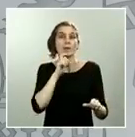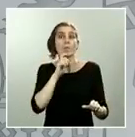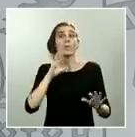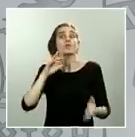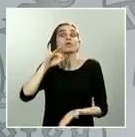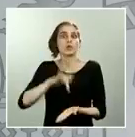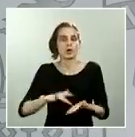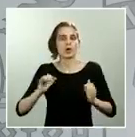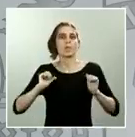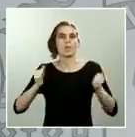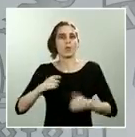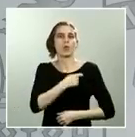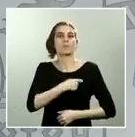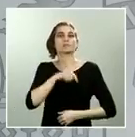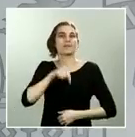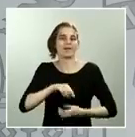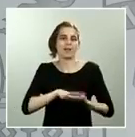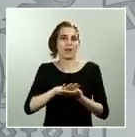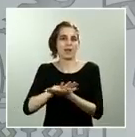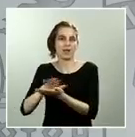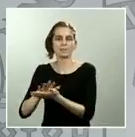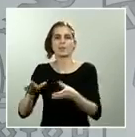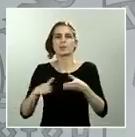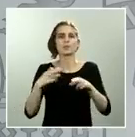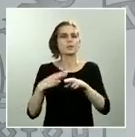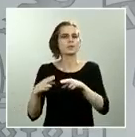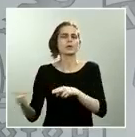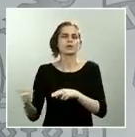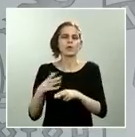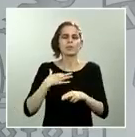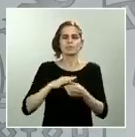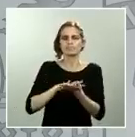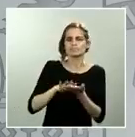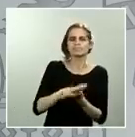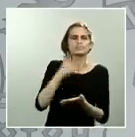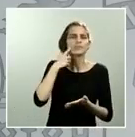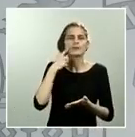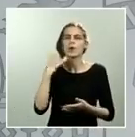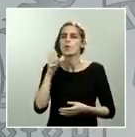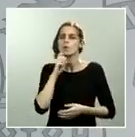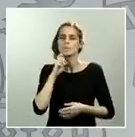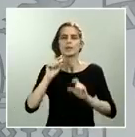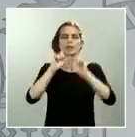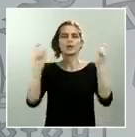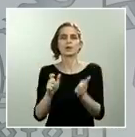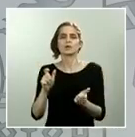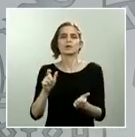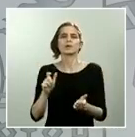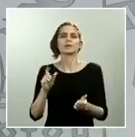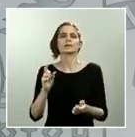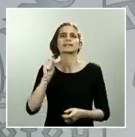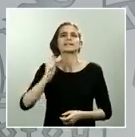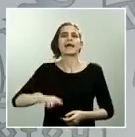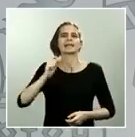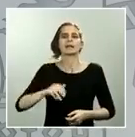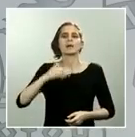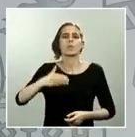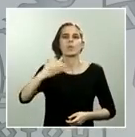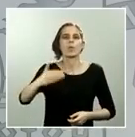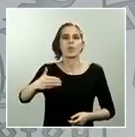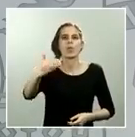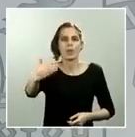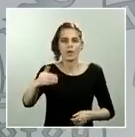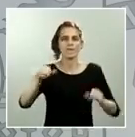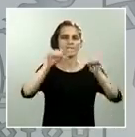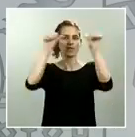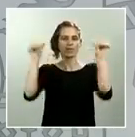discutir sobre cómo tiene que funcionar, periodicidad de reuniones, tipo de formato para la reunión y cuestiones instrumentales que puedan